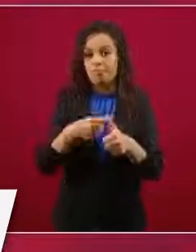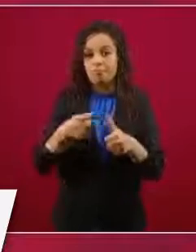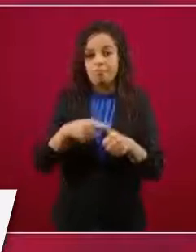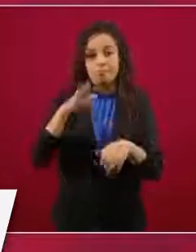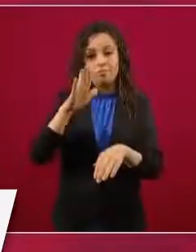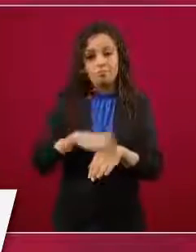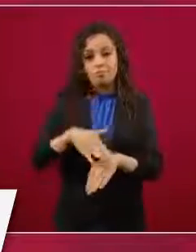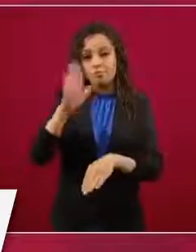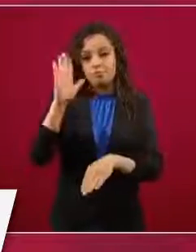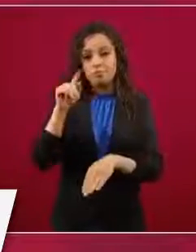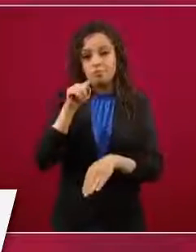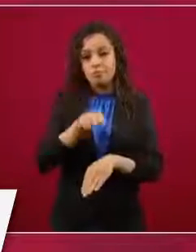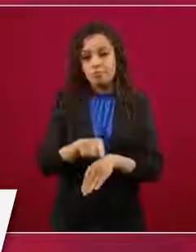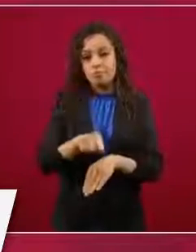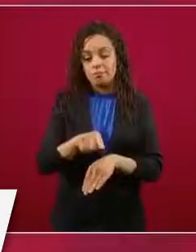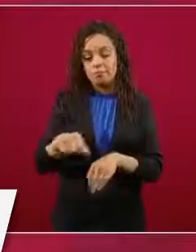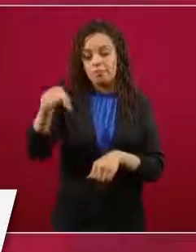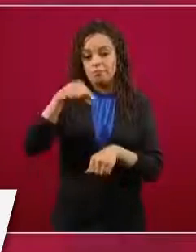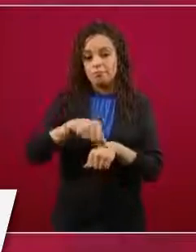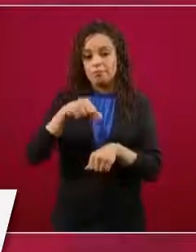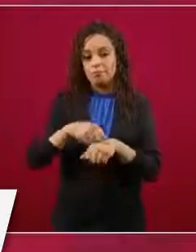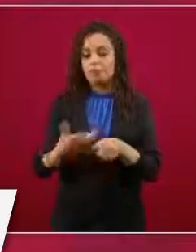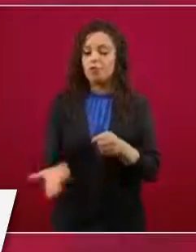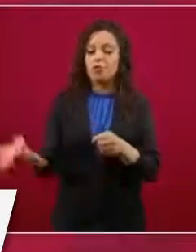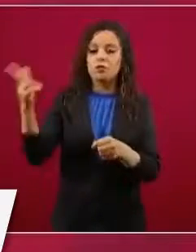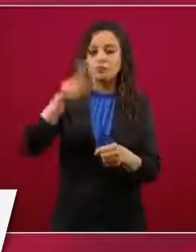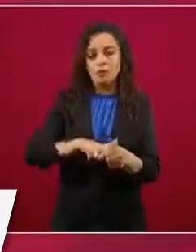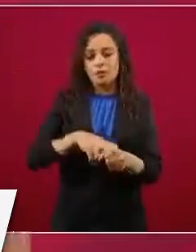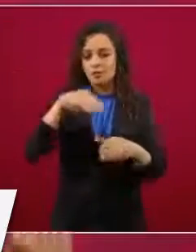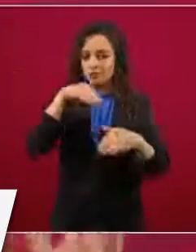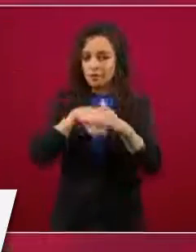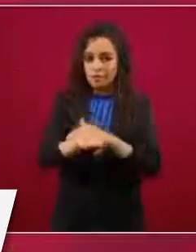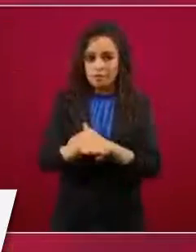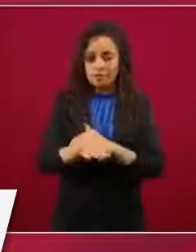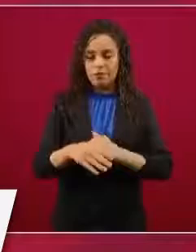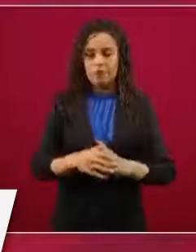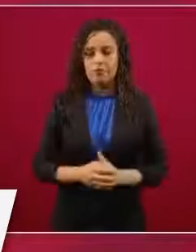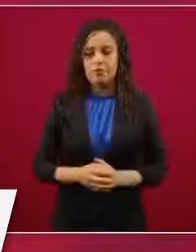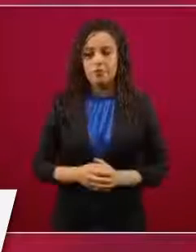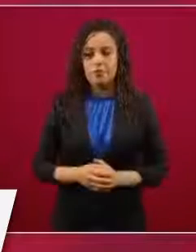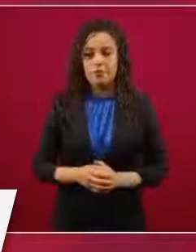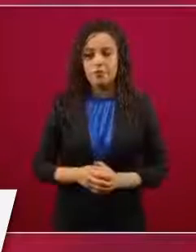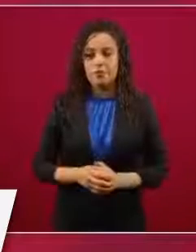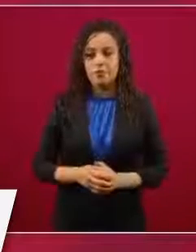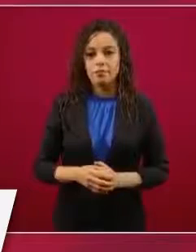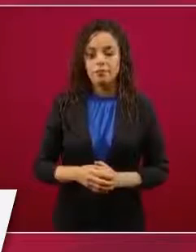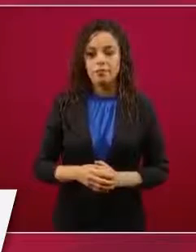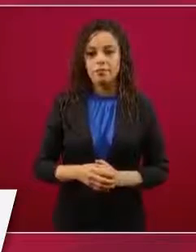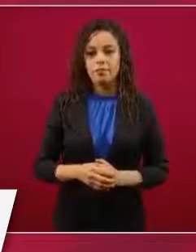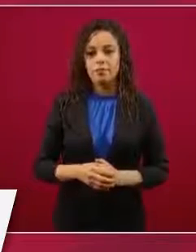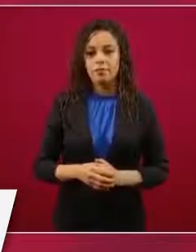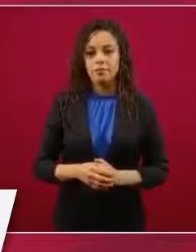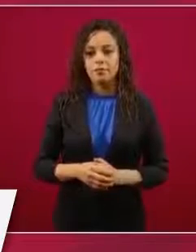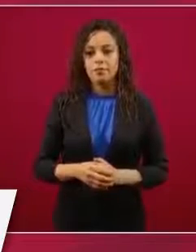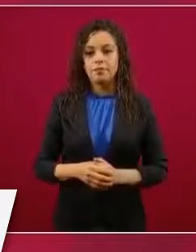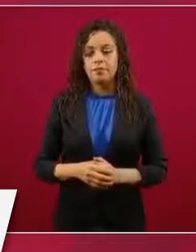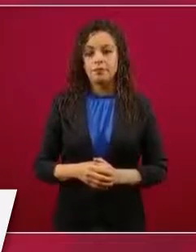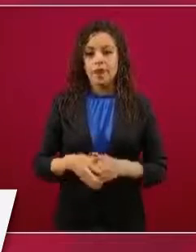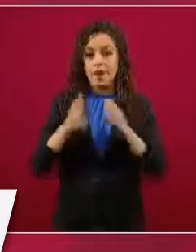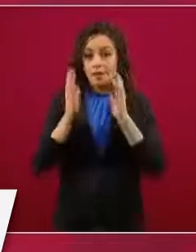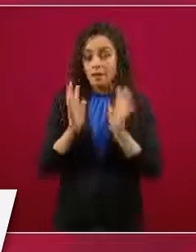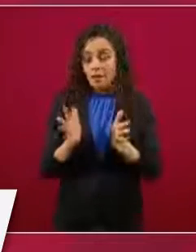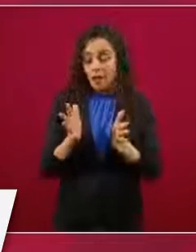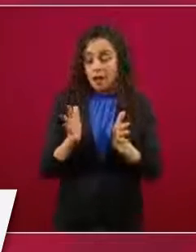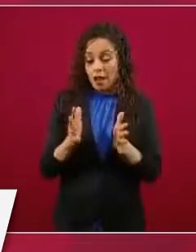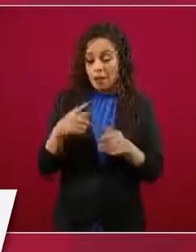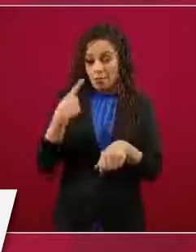e integrándonos en la atención médica en los hospitales, es decir, las personas que ya se contagiaron y que necesitan una